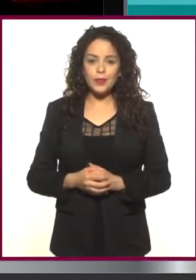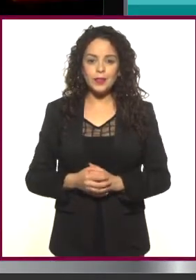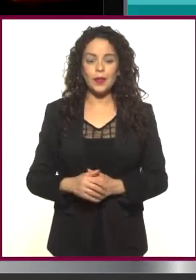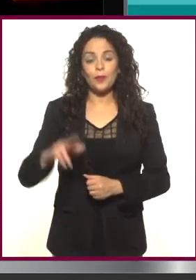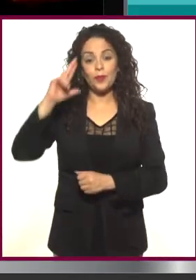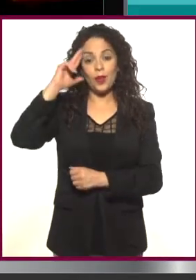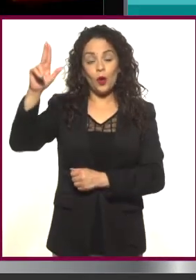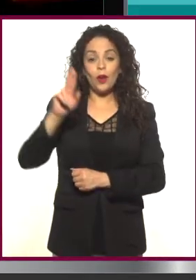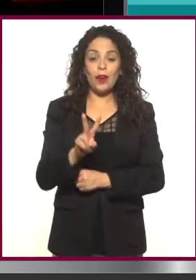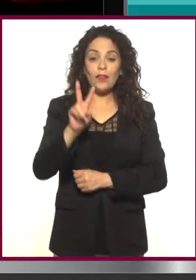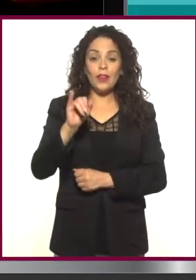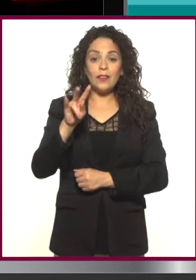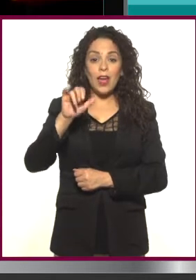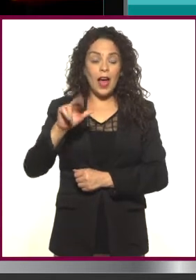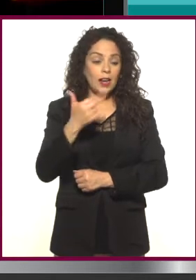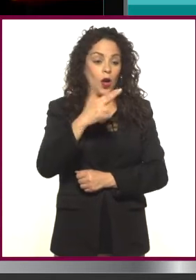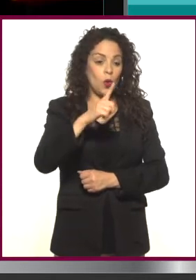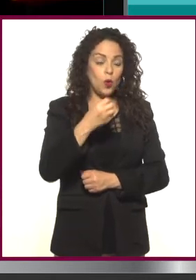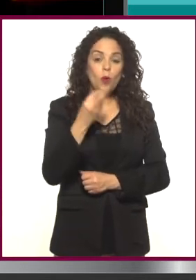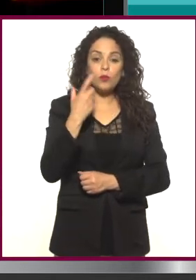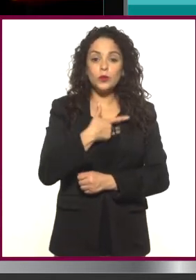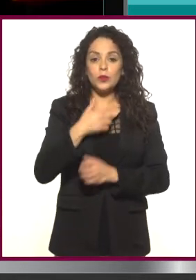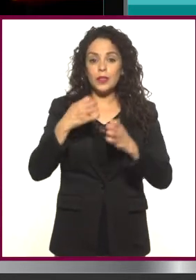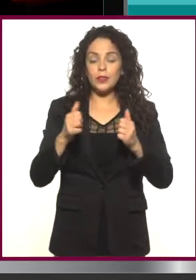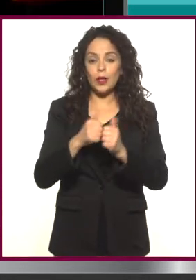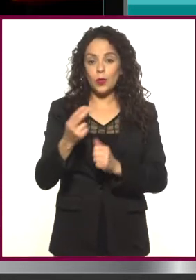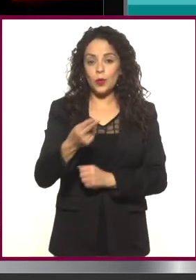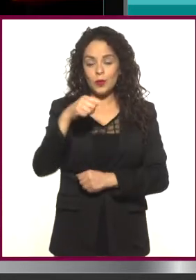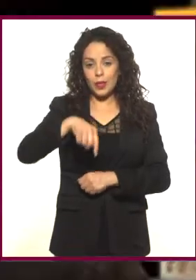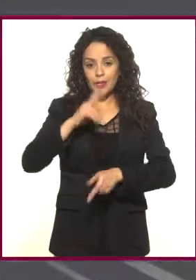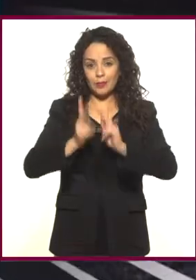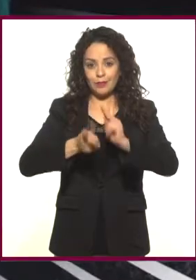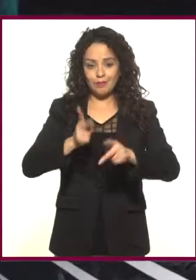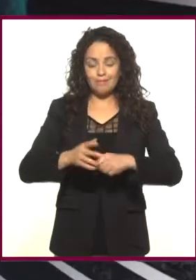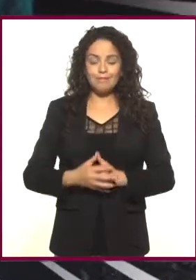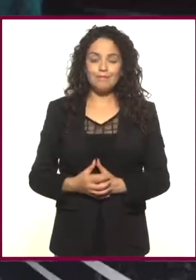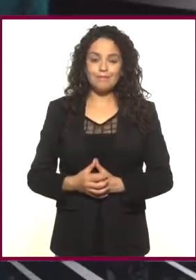Hola, Viviana. Hola, Hugo. Es un gusto estar aquí conversando con ustedes.